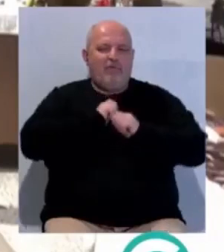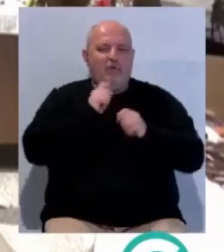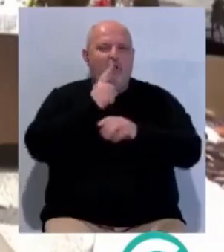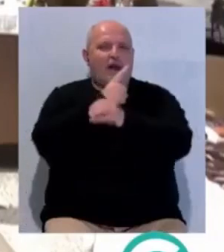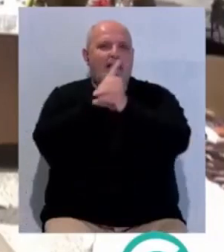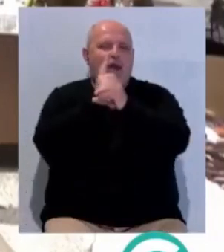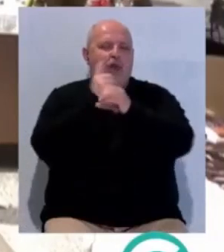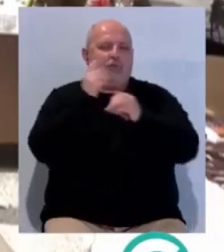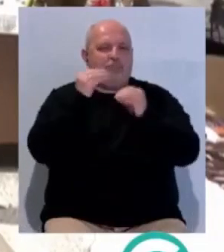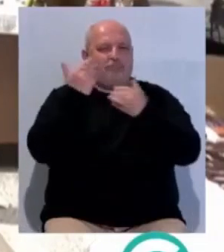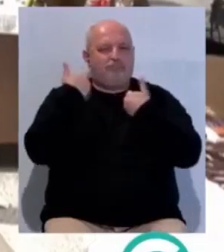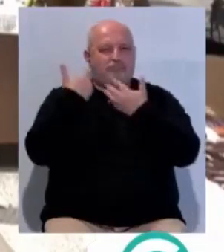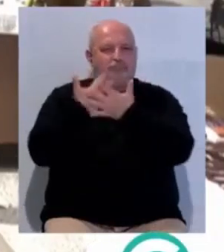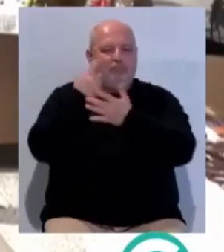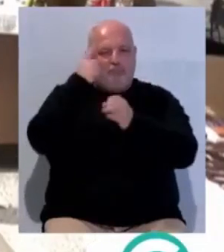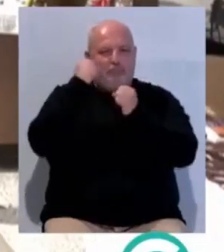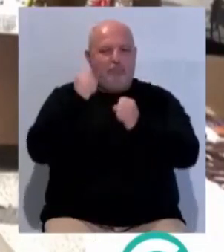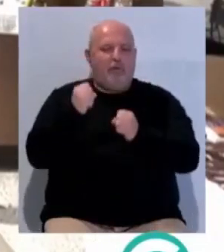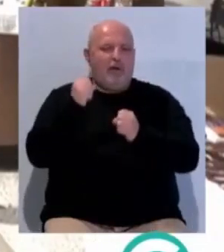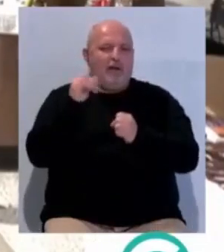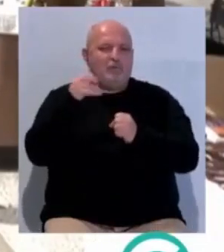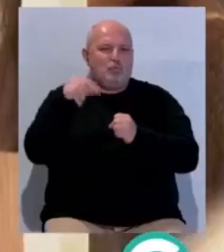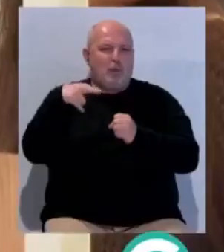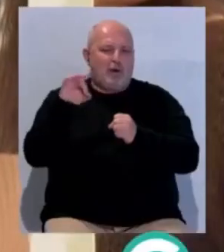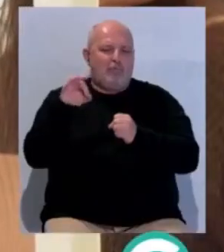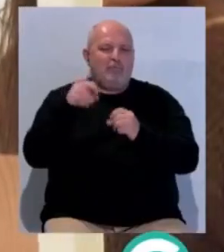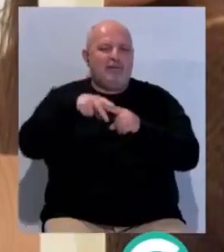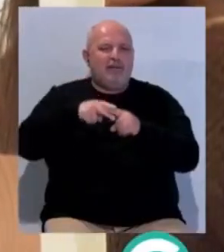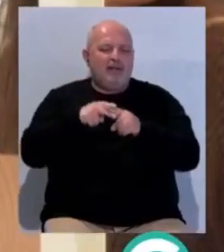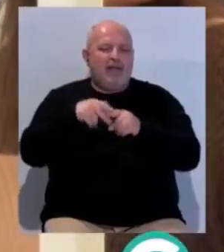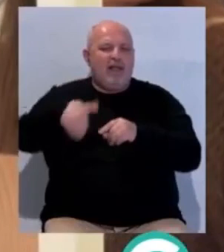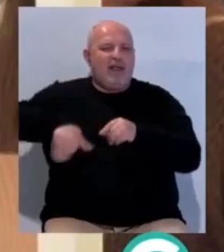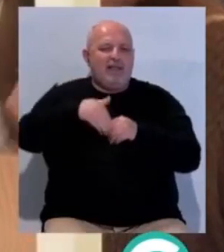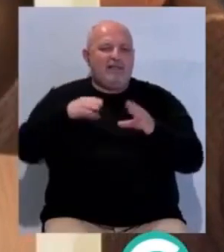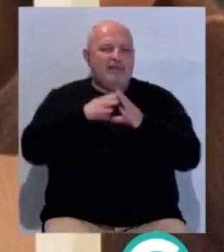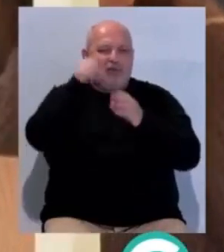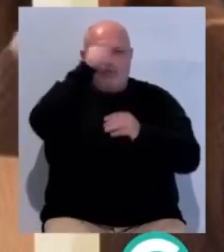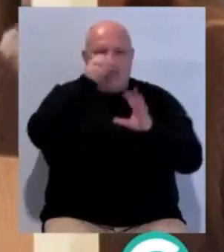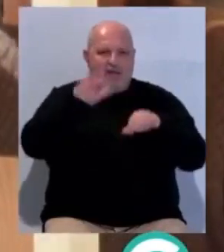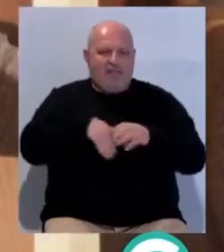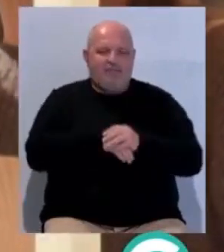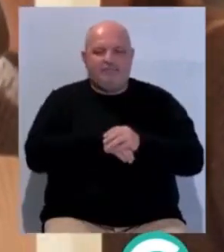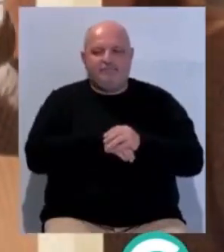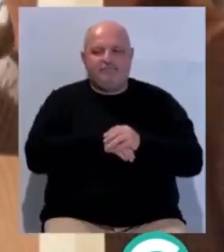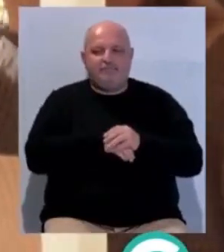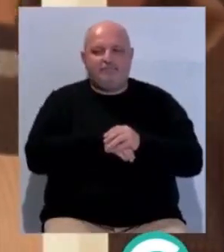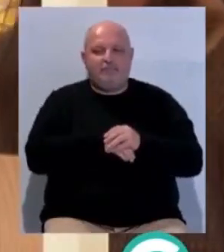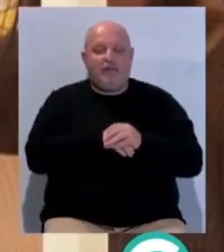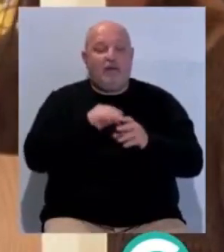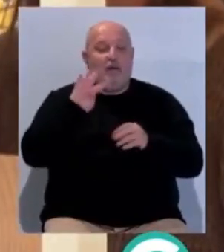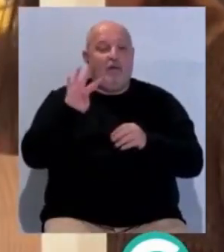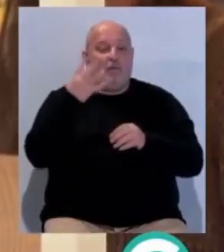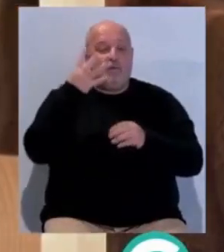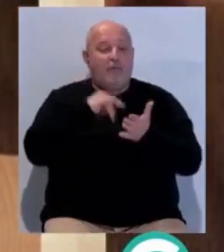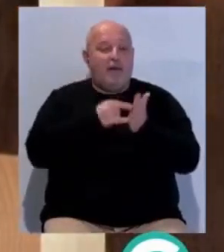un reloj de la mano del maestro artesano Jesús Moreno Piñero en su taller de la calle Santo Domingo en Cádiz. El cuarto plan